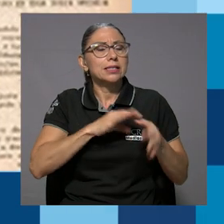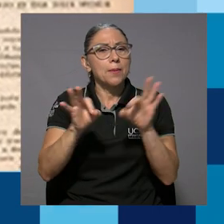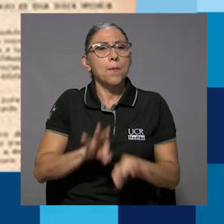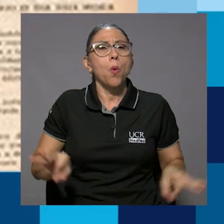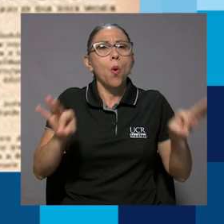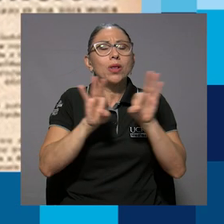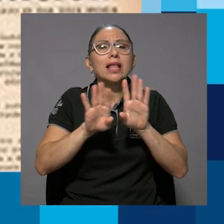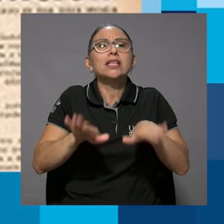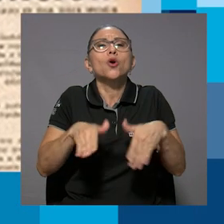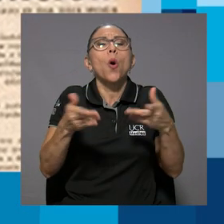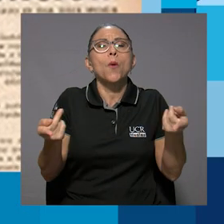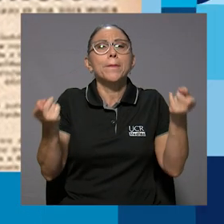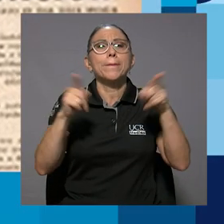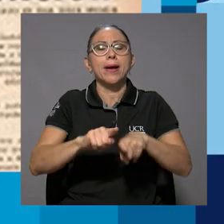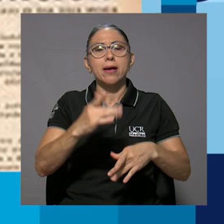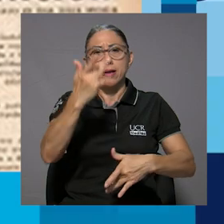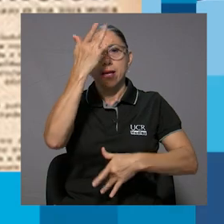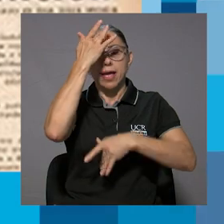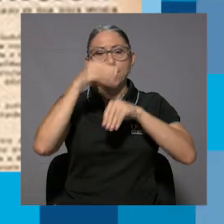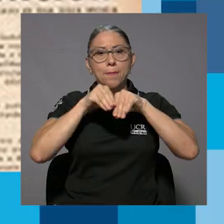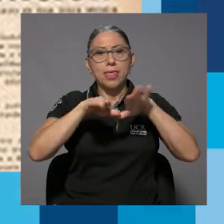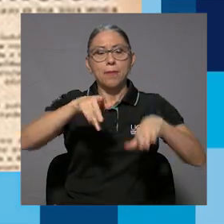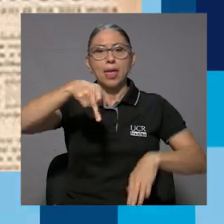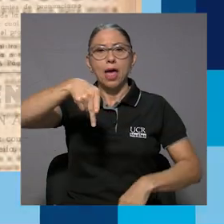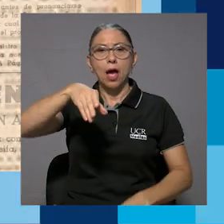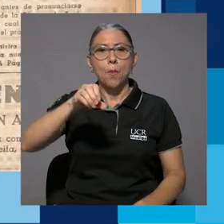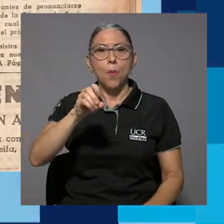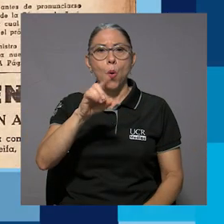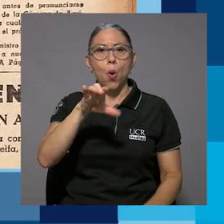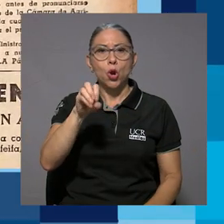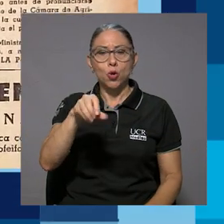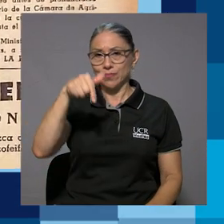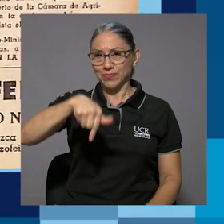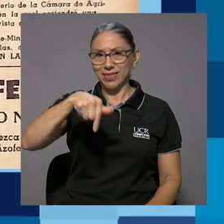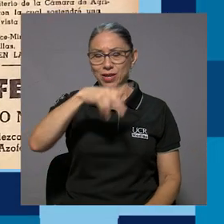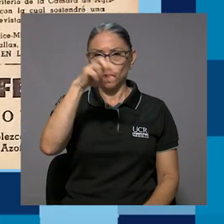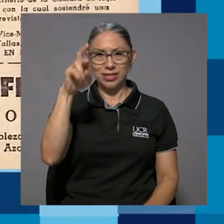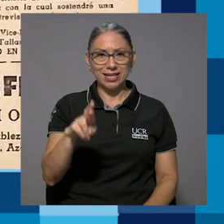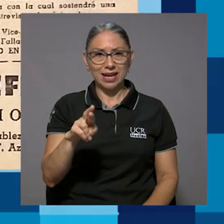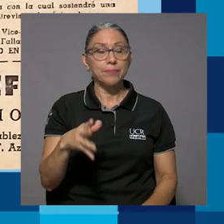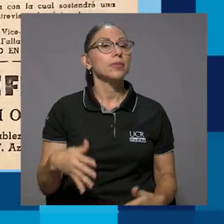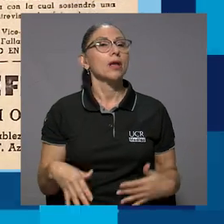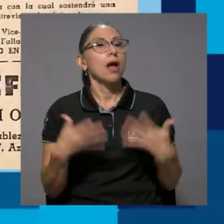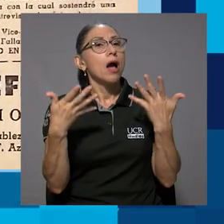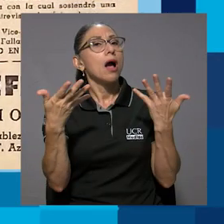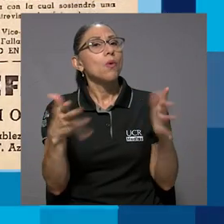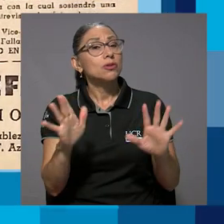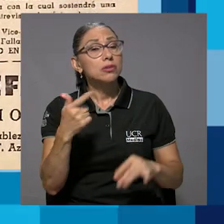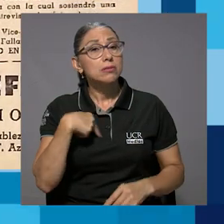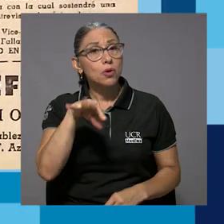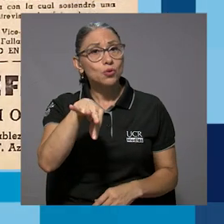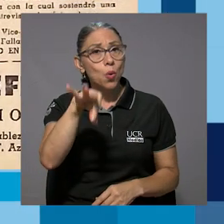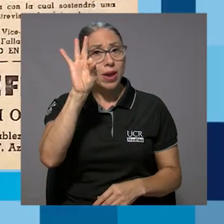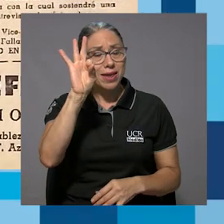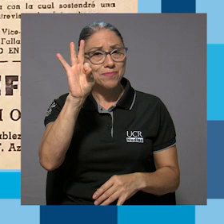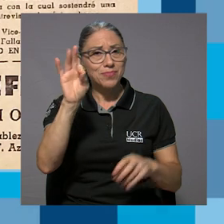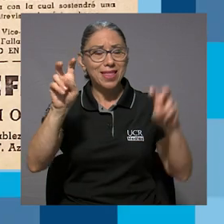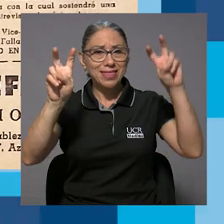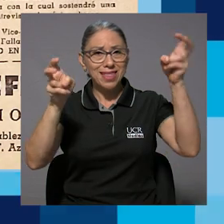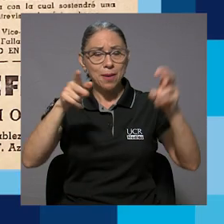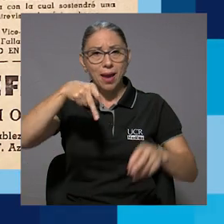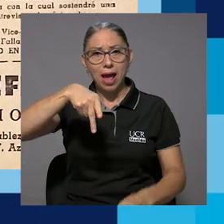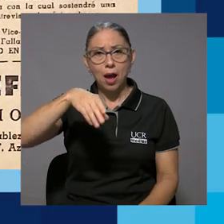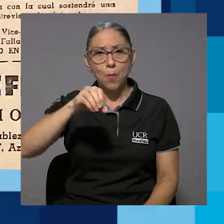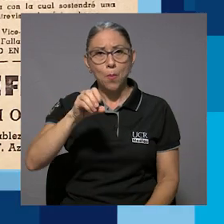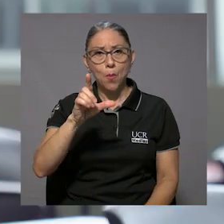relevantes sobre cómo se vivió la epidemia de la polio en Costa Rica. Una vez que elegí el tema de la poliomielitis